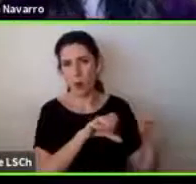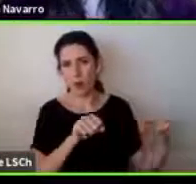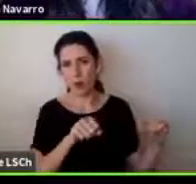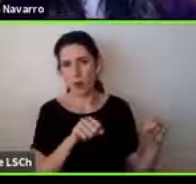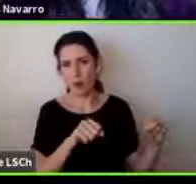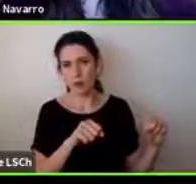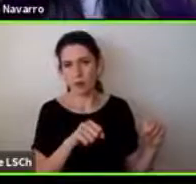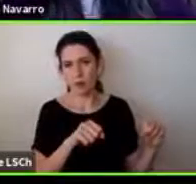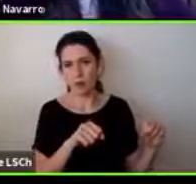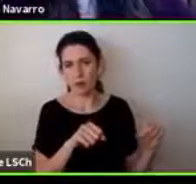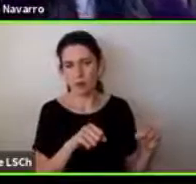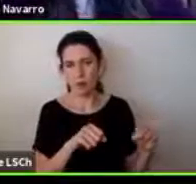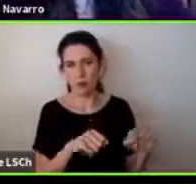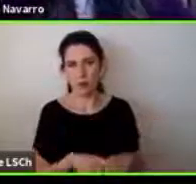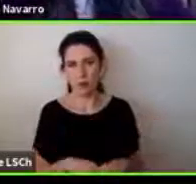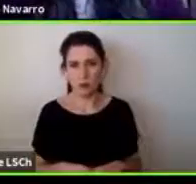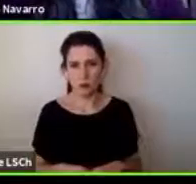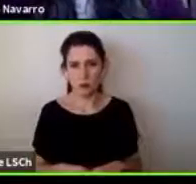pensar que